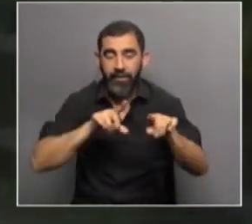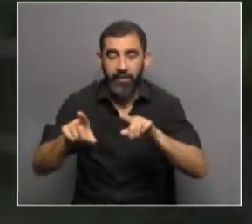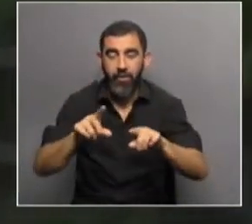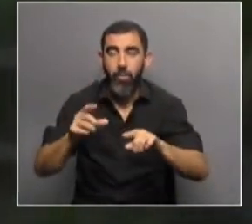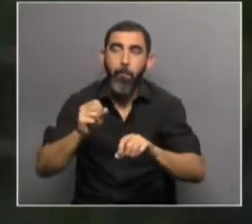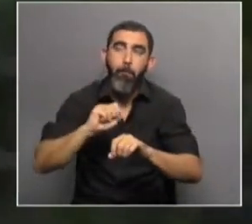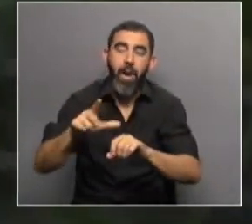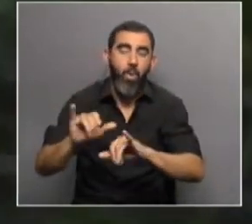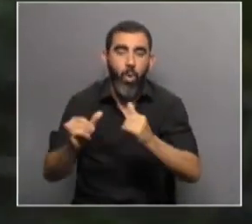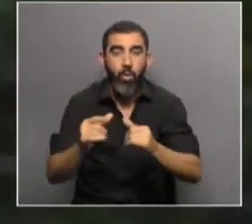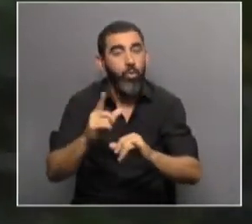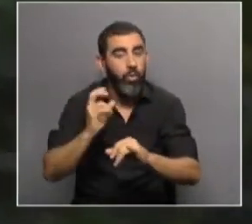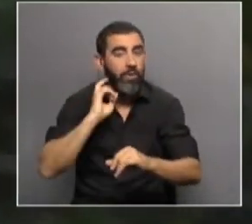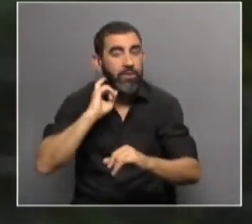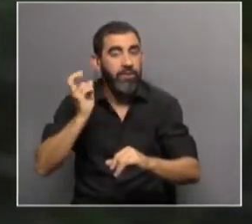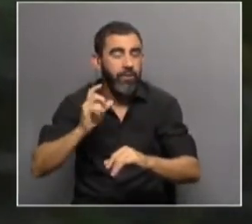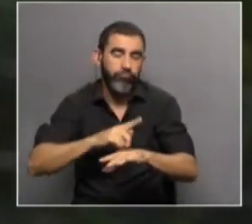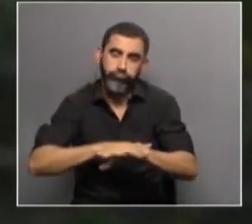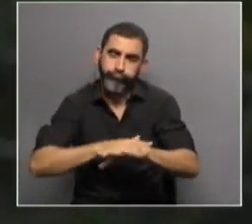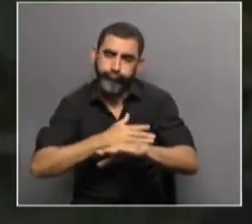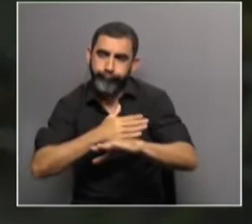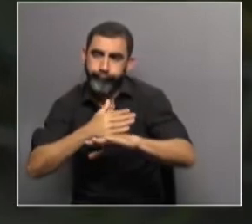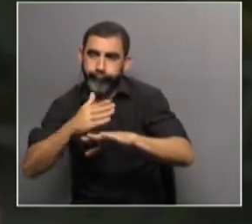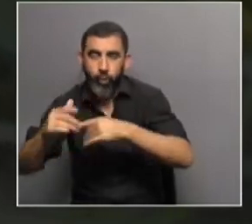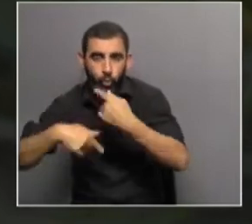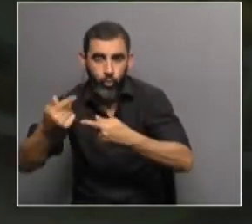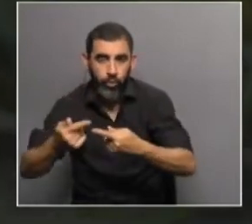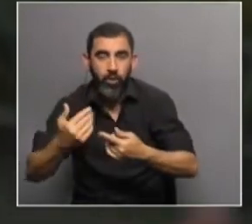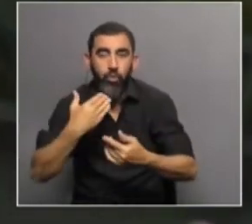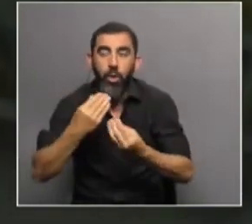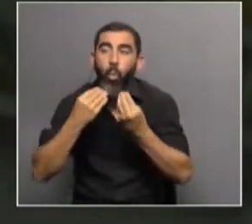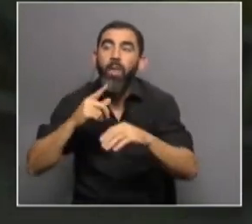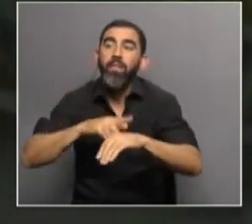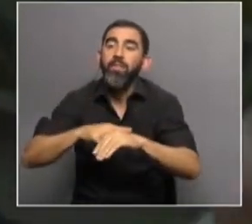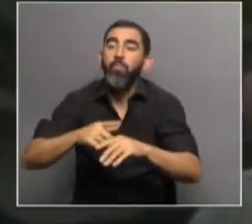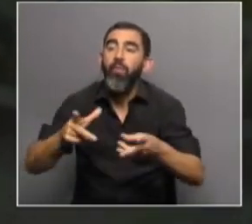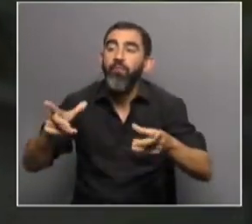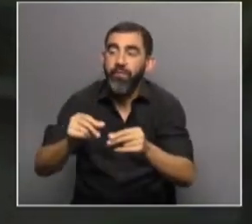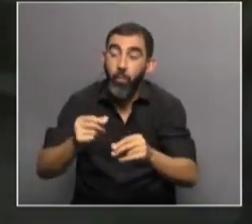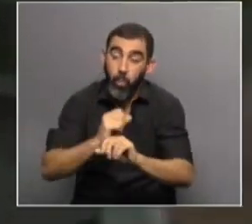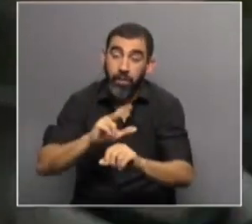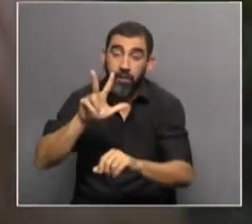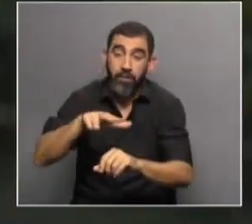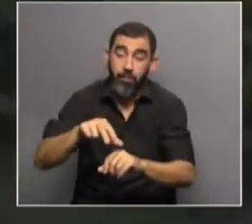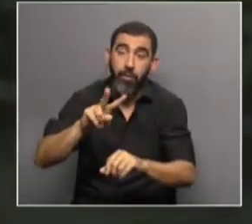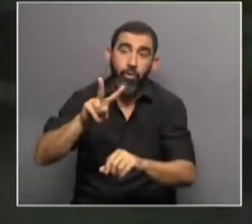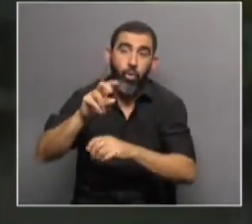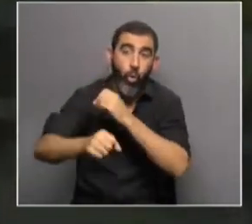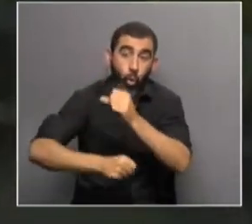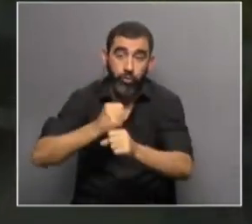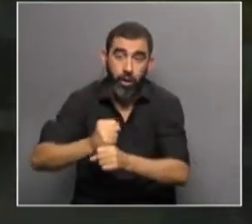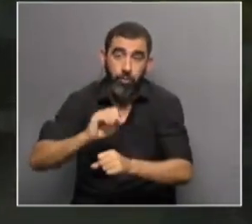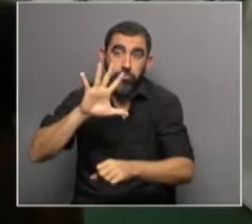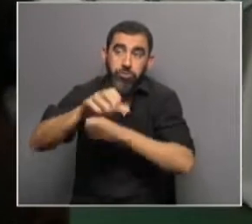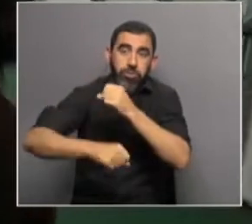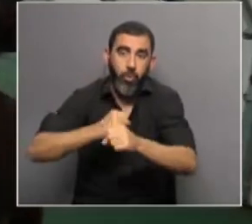mal rendimiento. No, es un estrés que se da a lo largo del tiempo. Y no sabemos estipular qué tiempo. Pueden ser tres meses, pueden ser dos temporadas, pueden ser